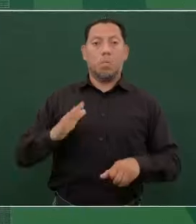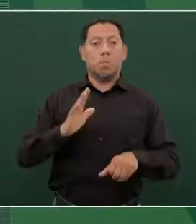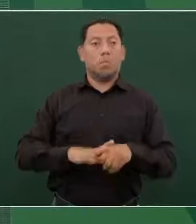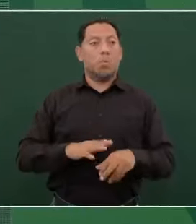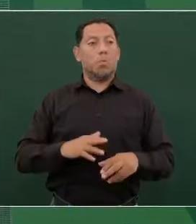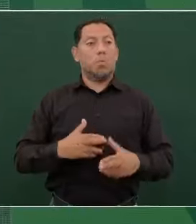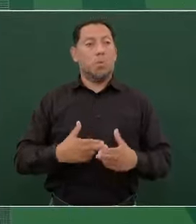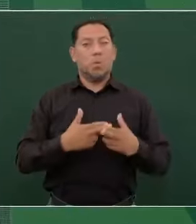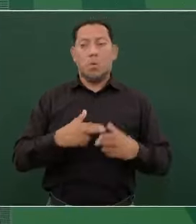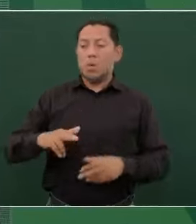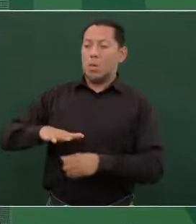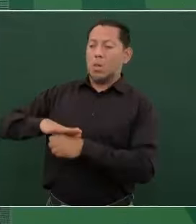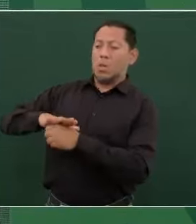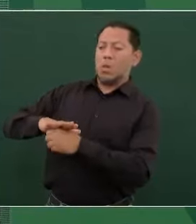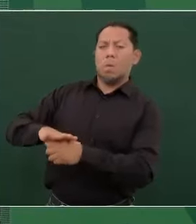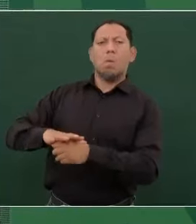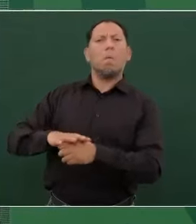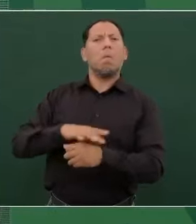de racistas.